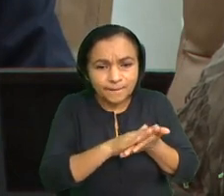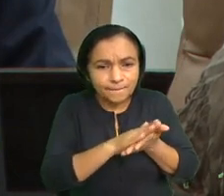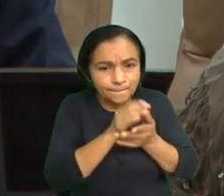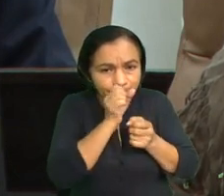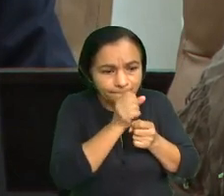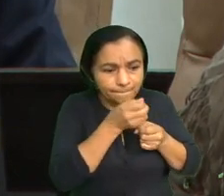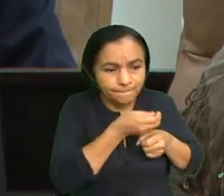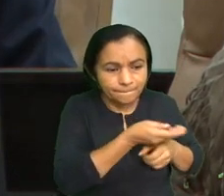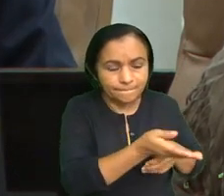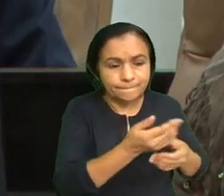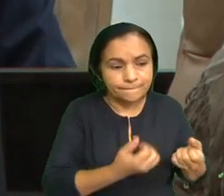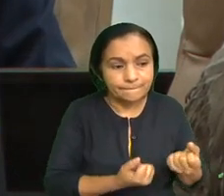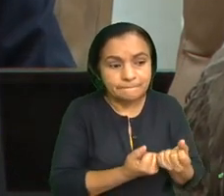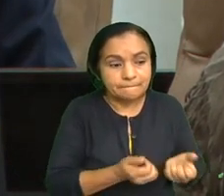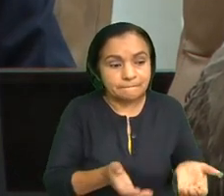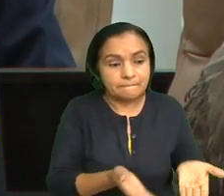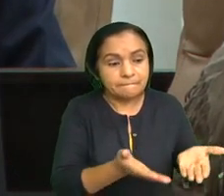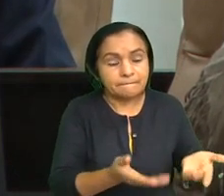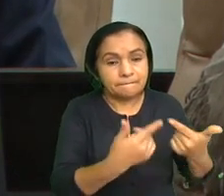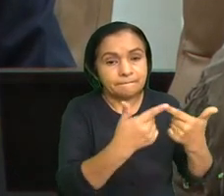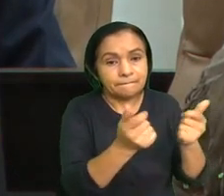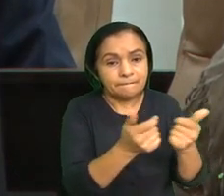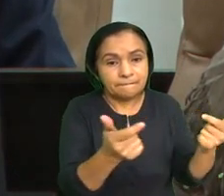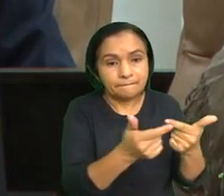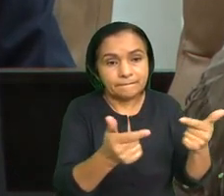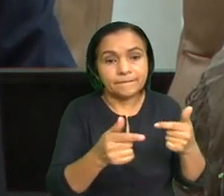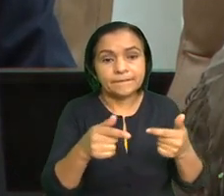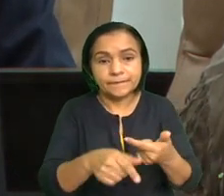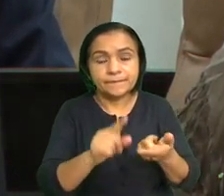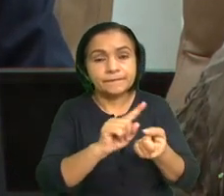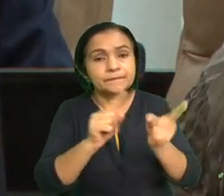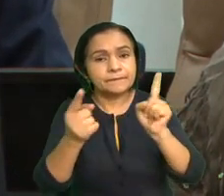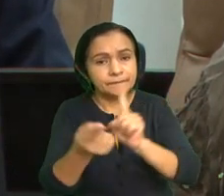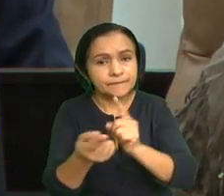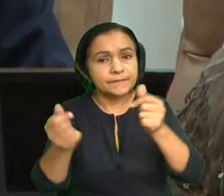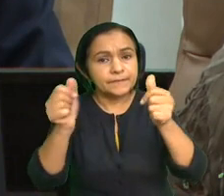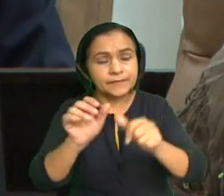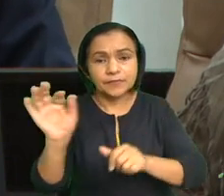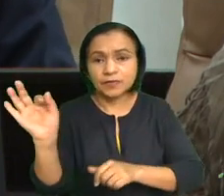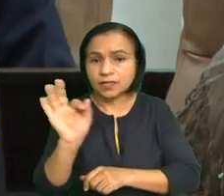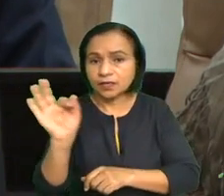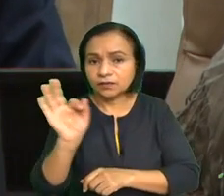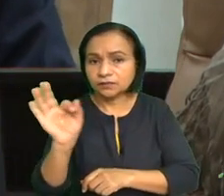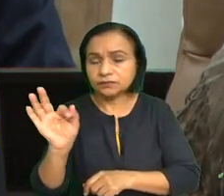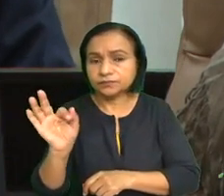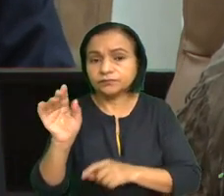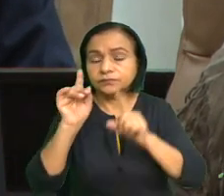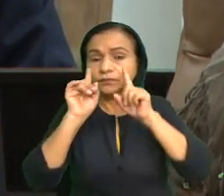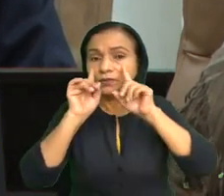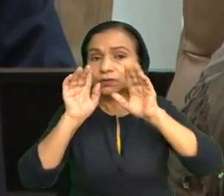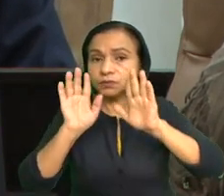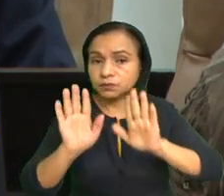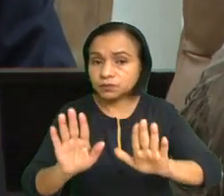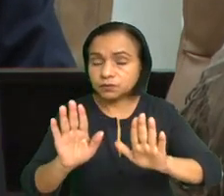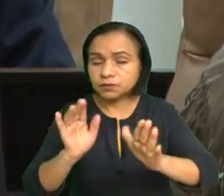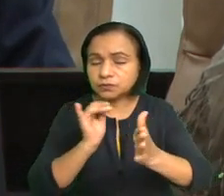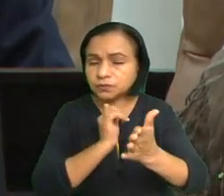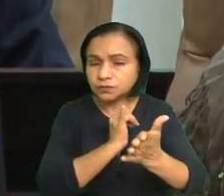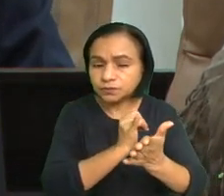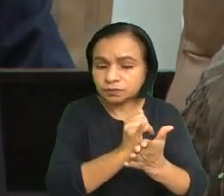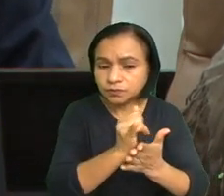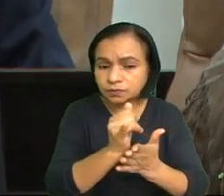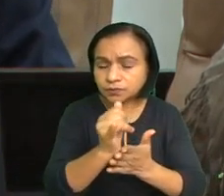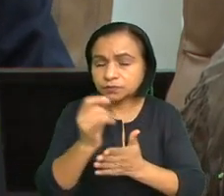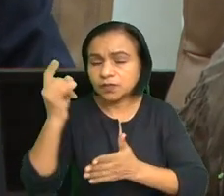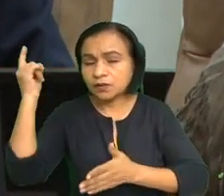financiamiento al terrorismo. Estas reformas establecen mecanismos para prevenir, investigar y